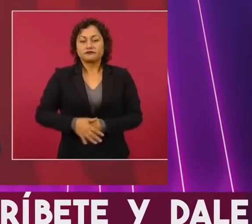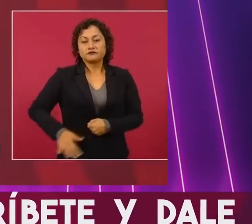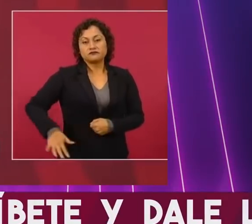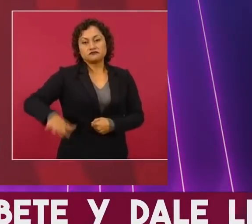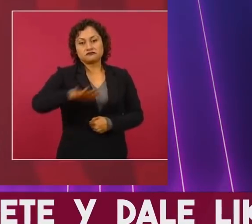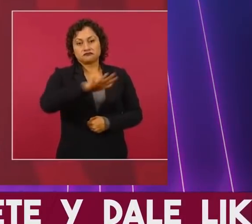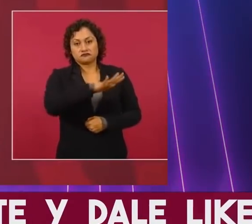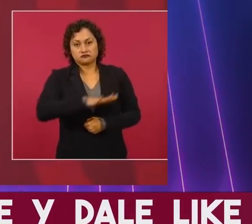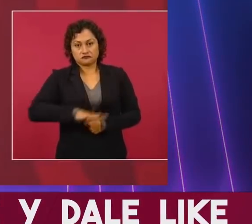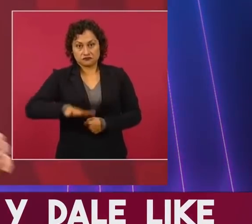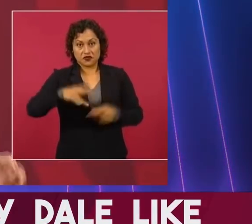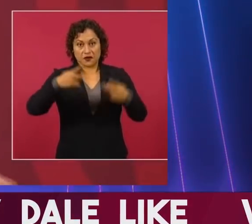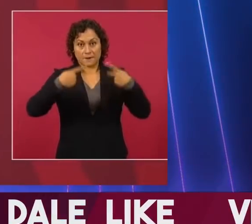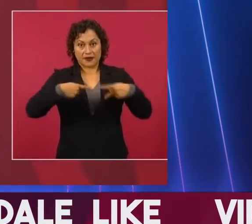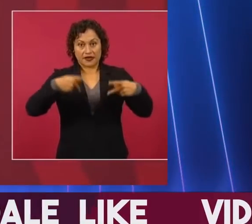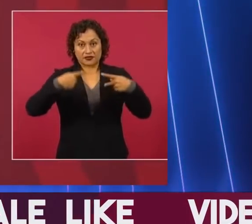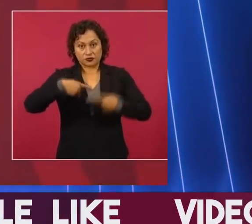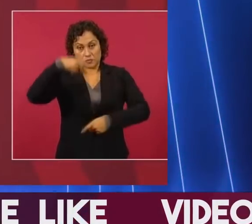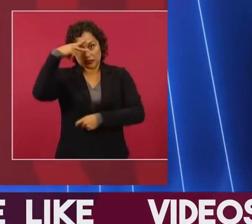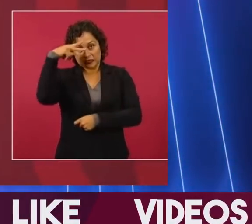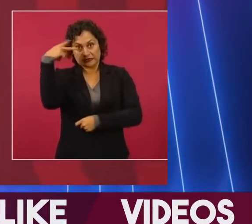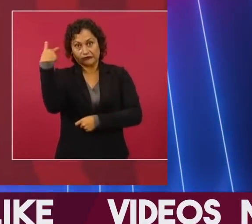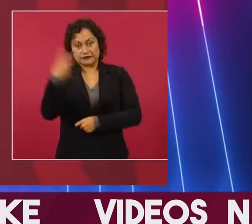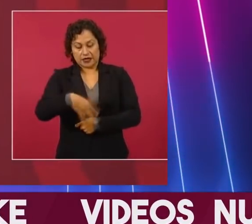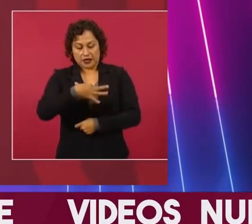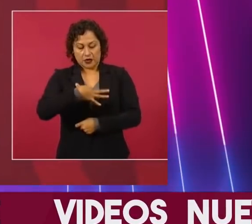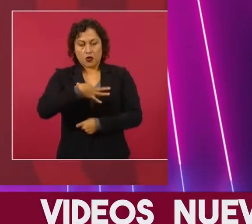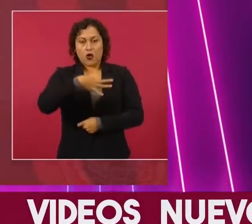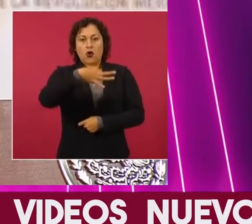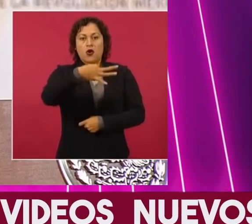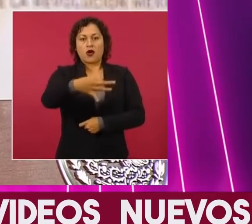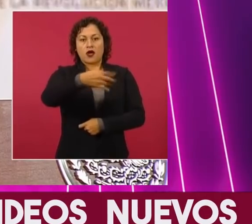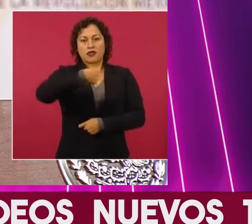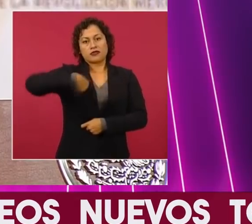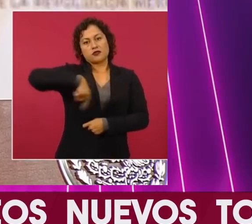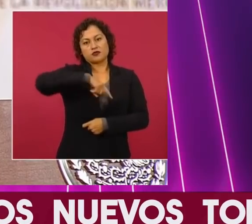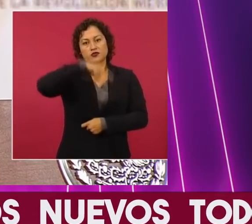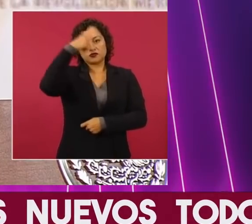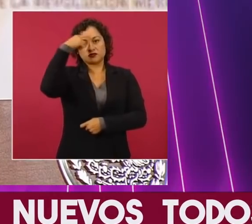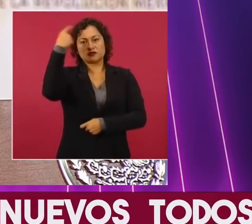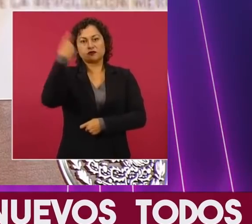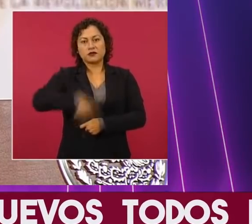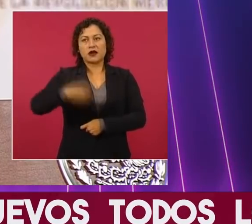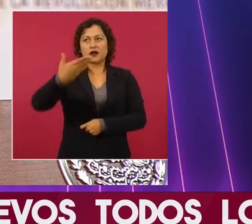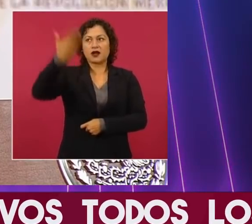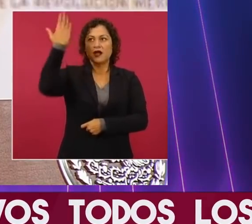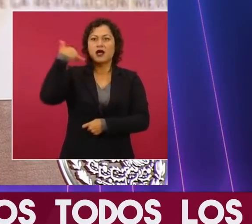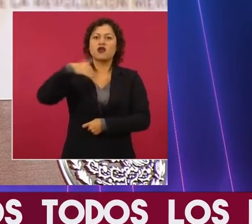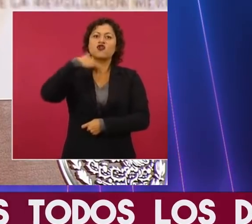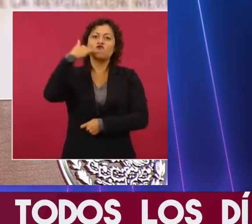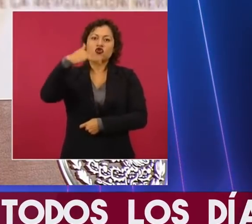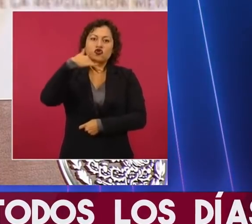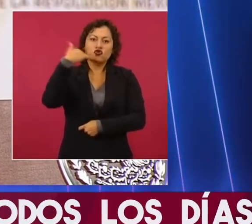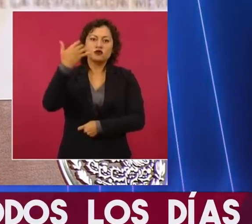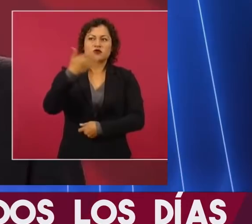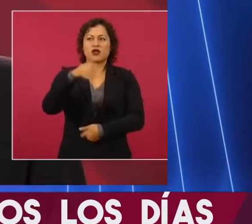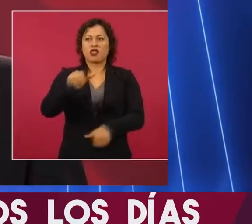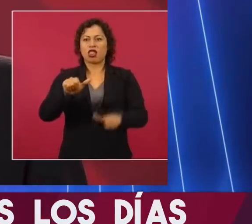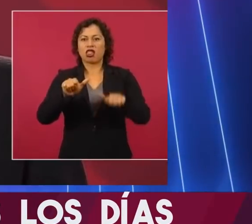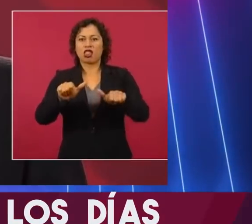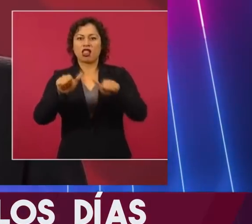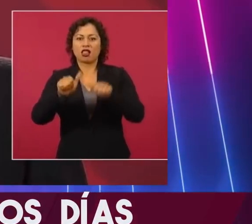eligió para acabar con la corrupción, con la impunidad, para que no